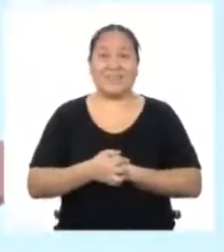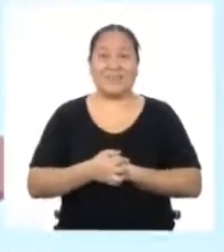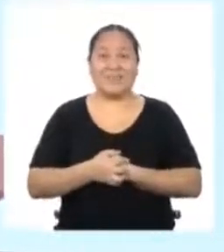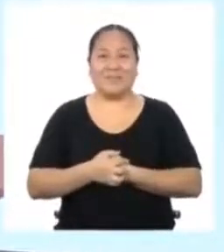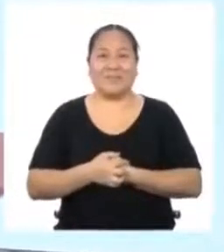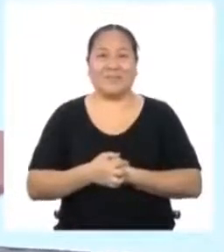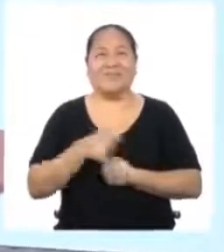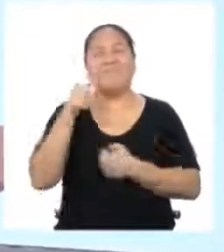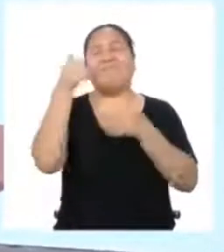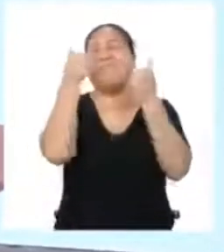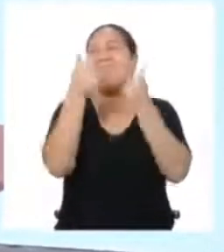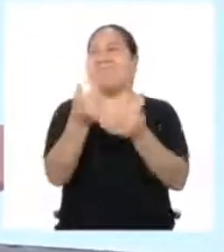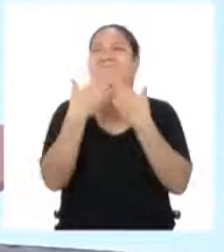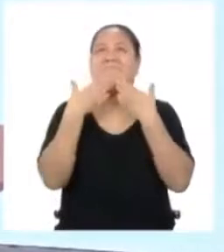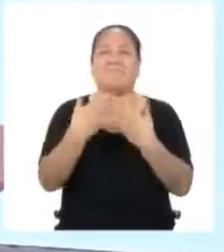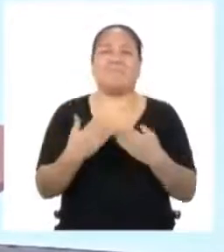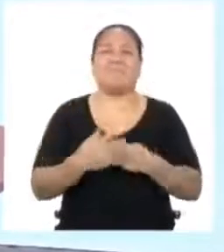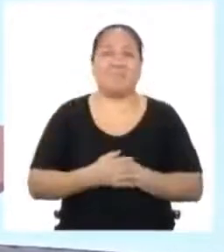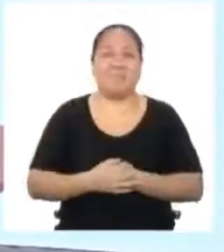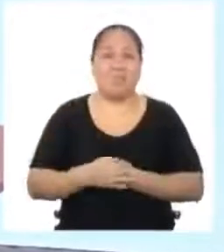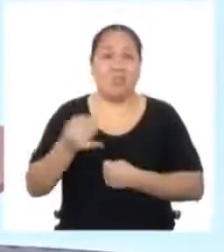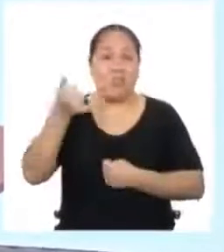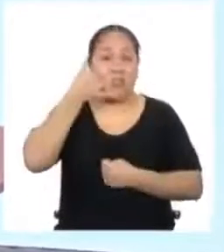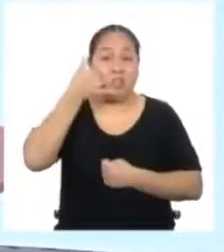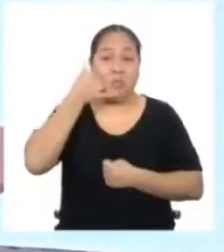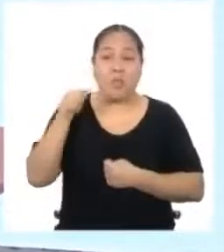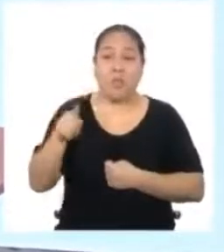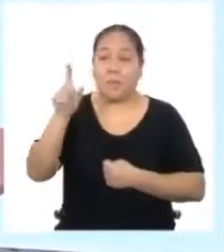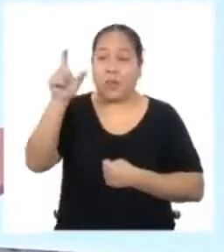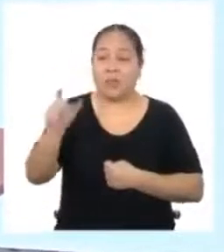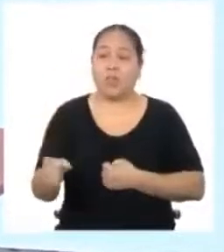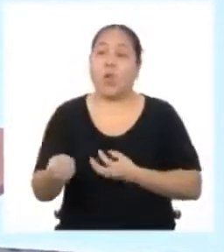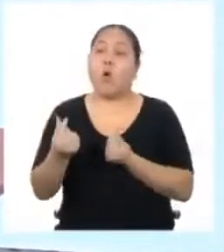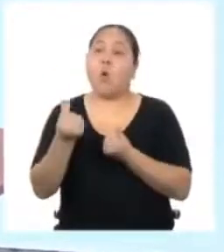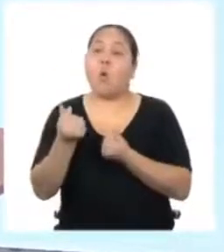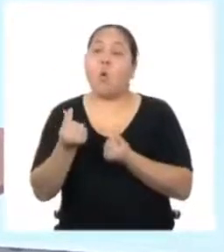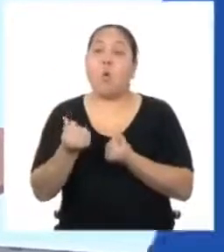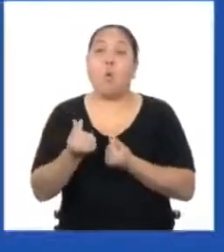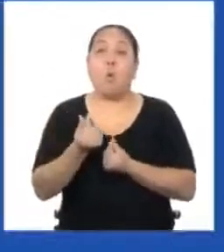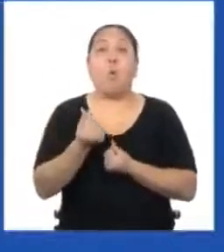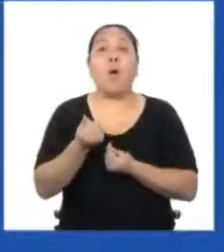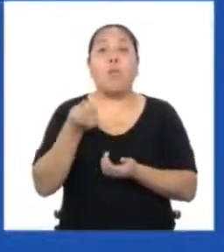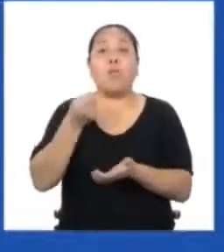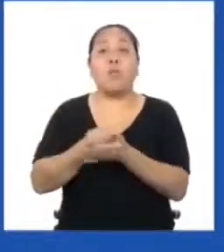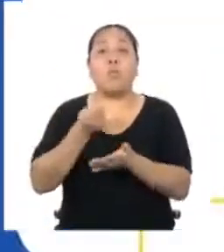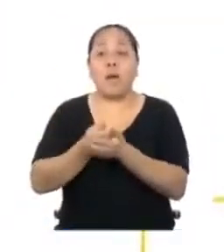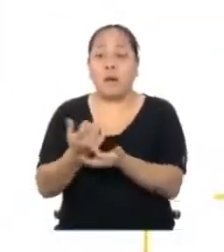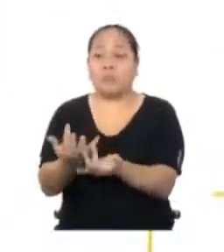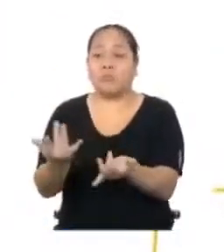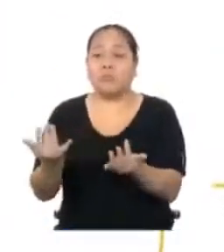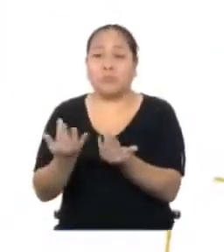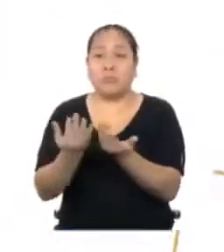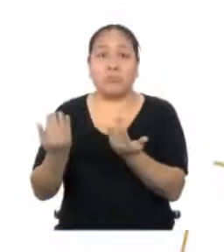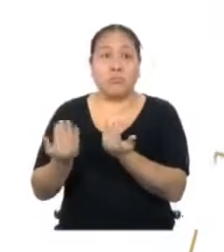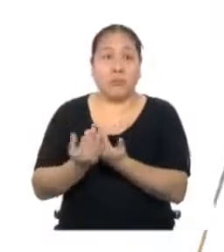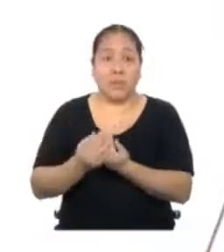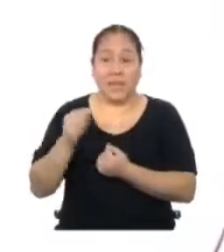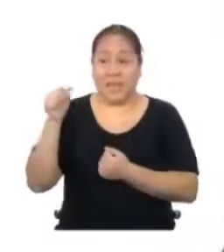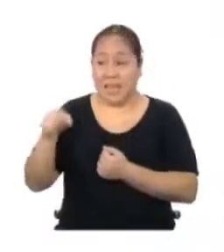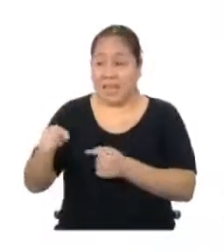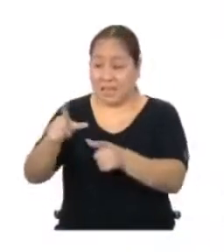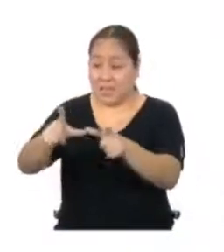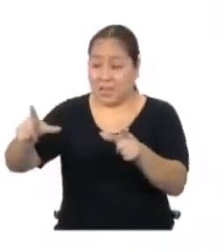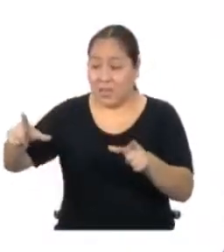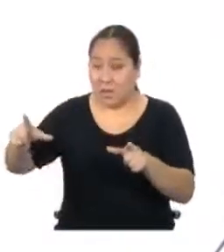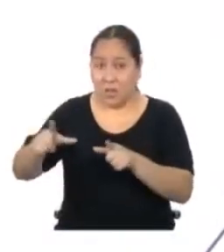¡Son lo máximo! Les cuento que llamé a un proveedor a preguntar cuánto costaba el metro cuadrado de grasa Miren, esa es la cancha